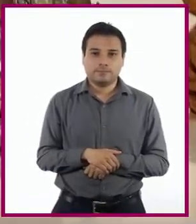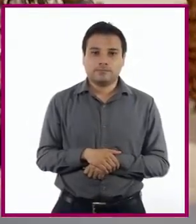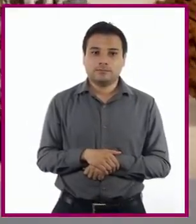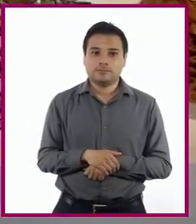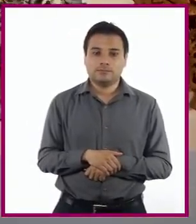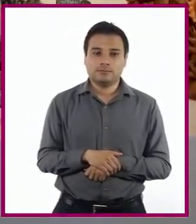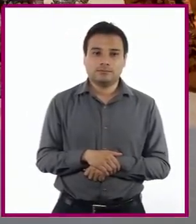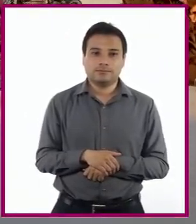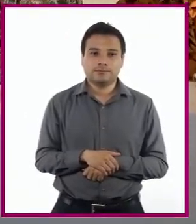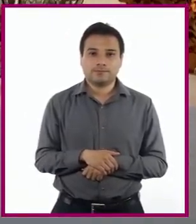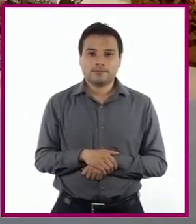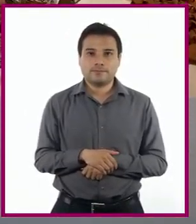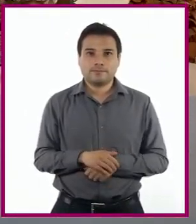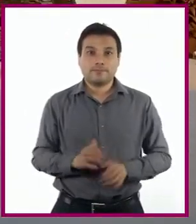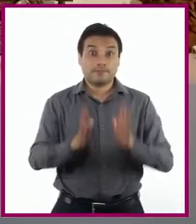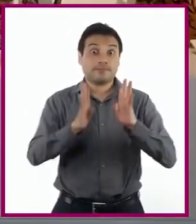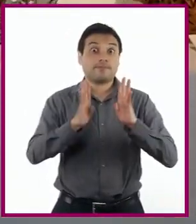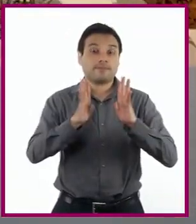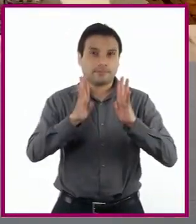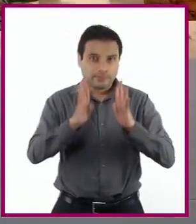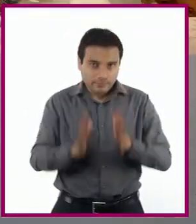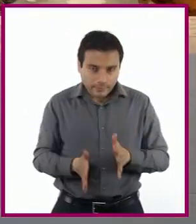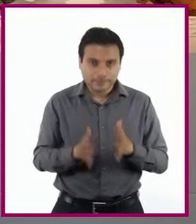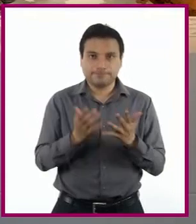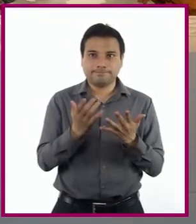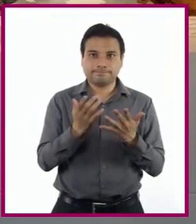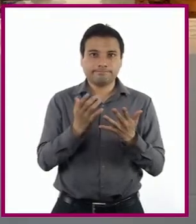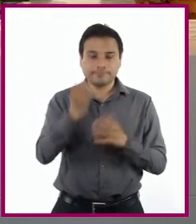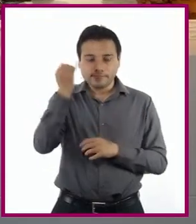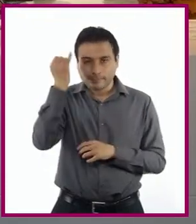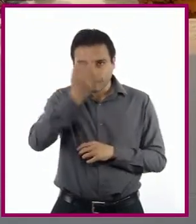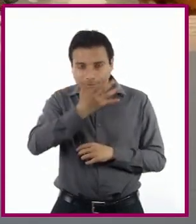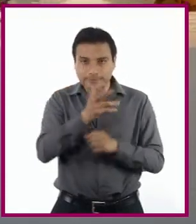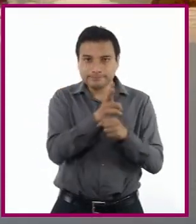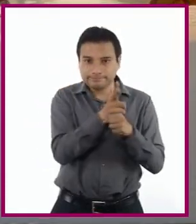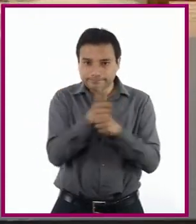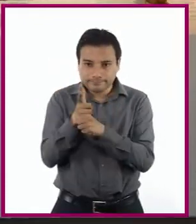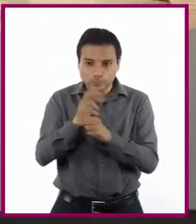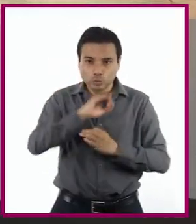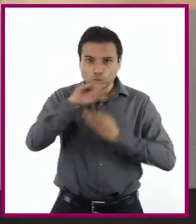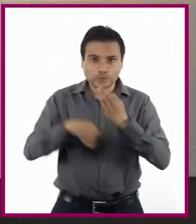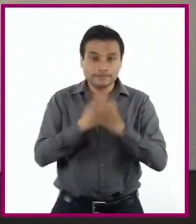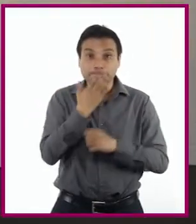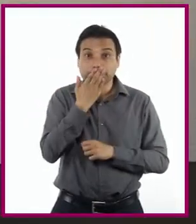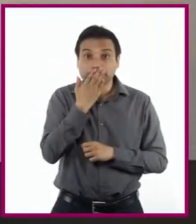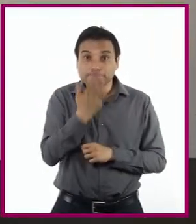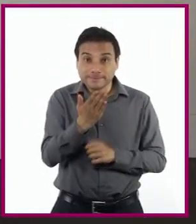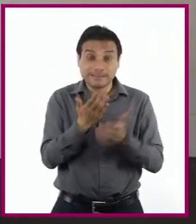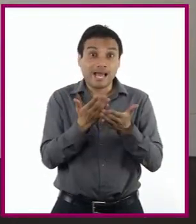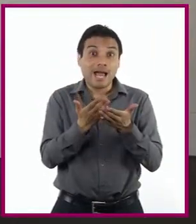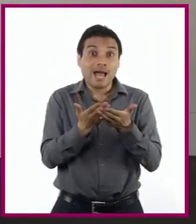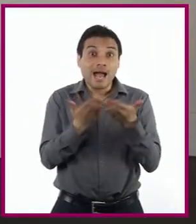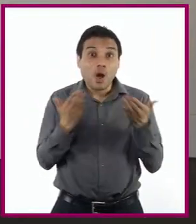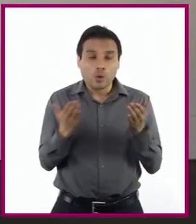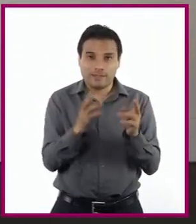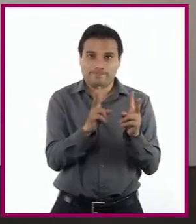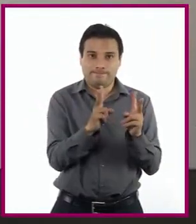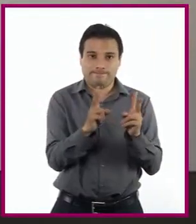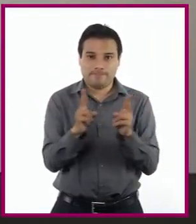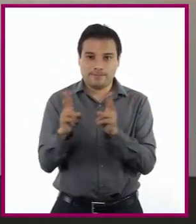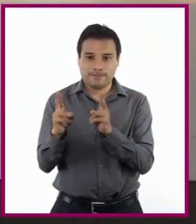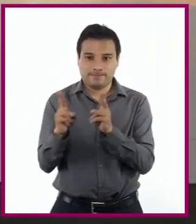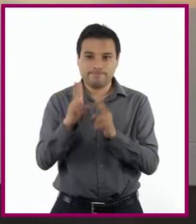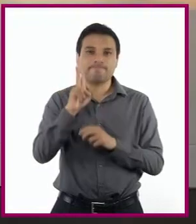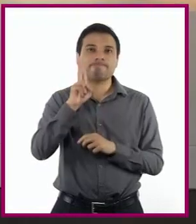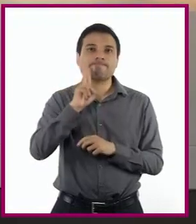Ya tenemos Todas las imágenes Todas las tomas Ahora vamos a ir Al proceso de edición Para que vayamos